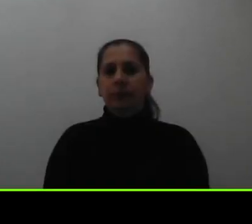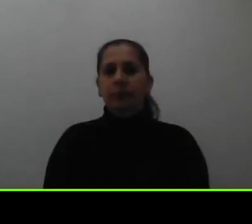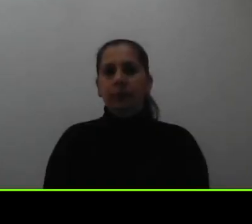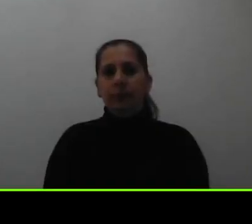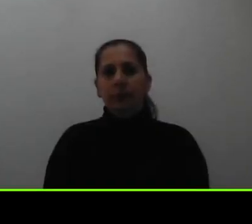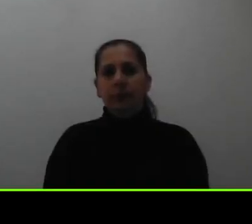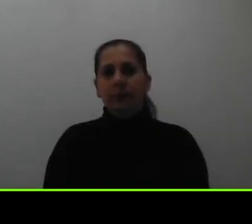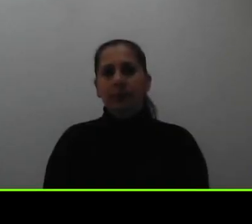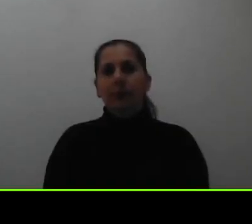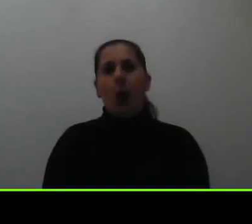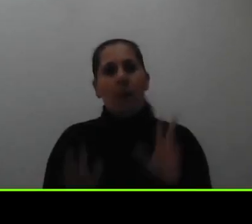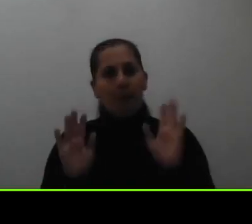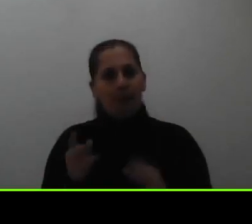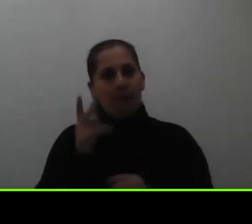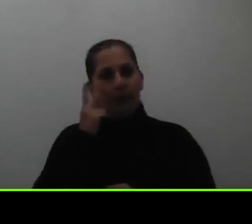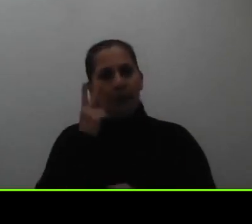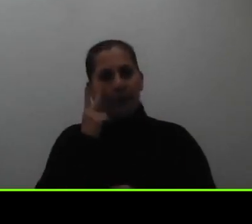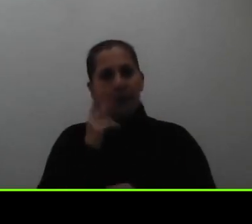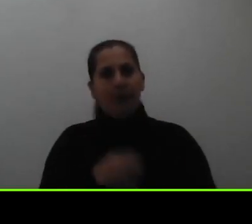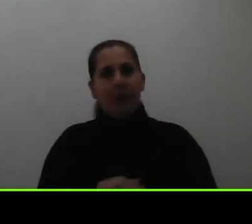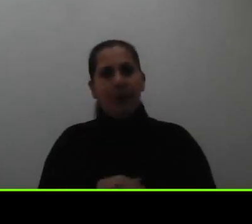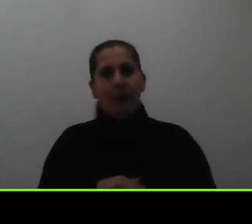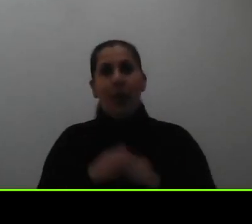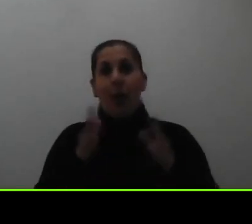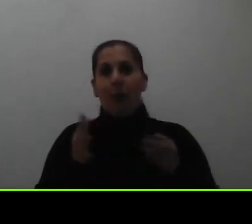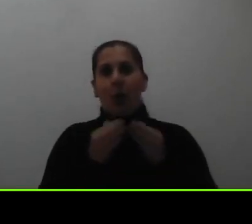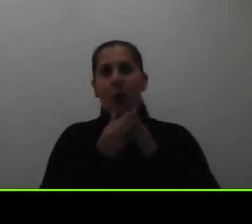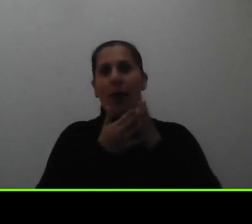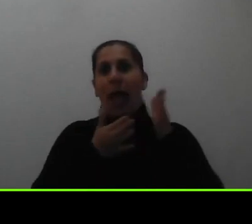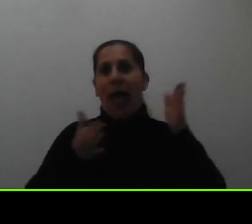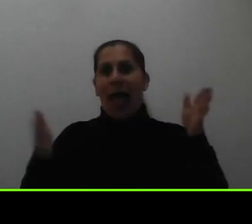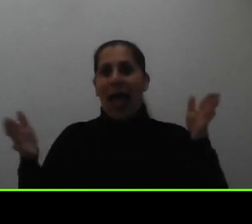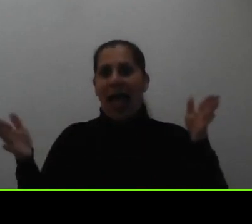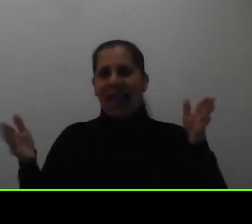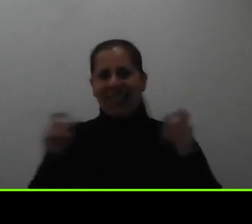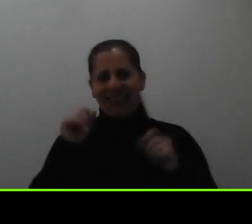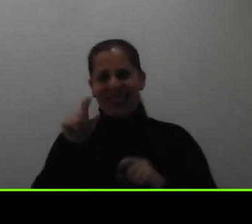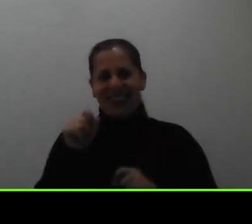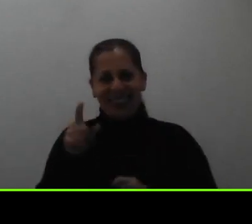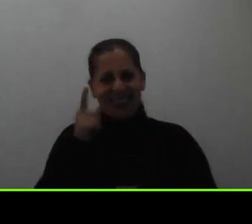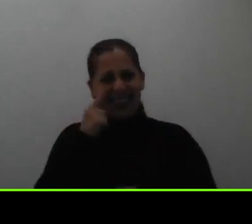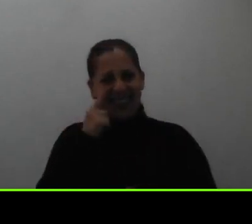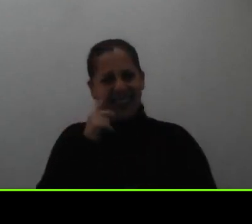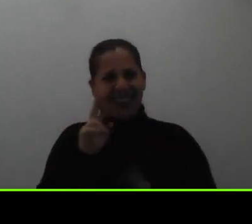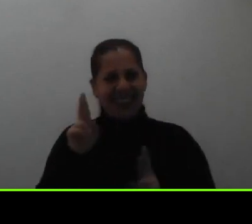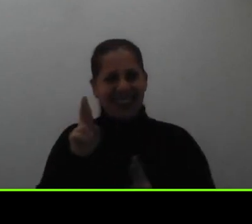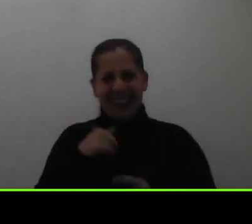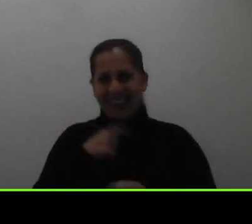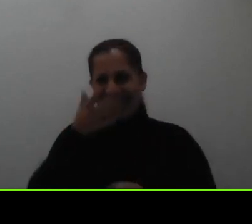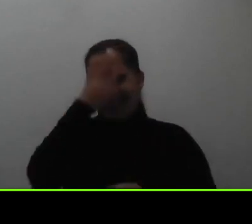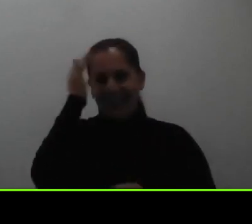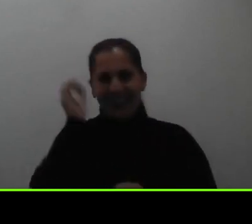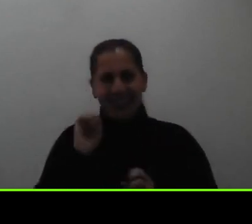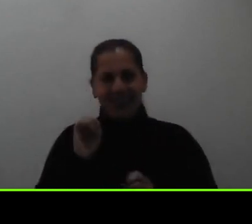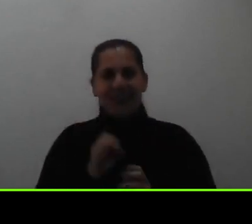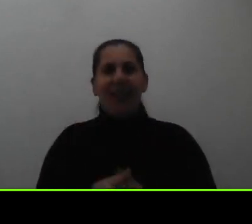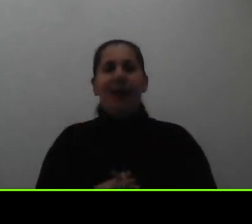bueno vamos a ver este bloque tiene un poco más de preguntas pero espero no haber olvidado ninguna